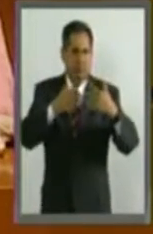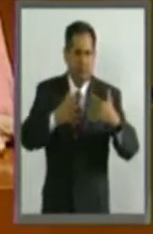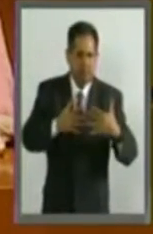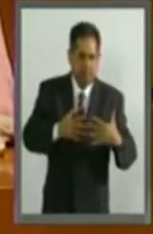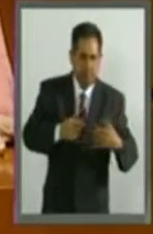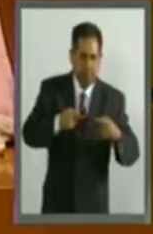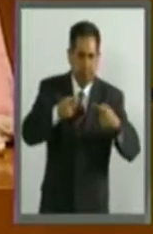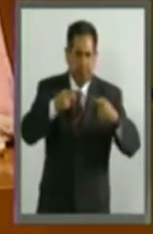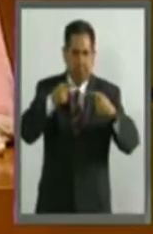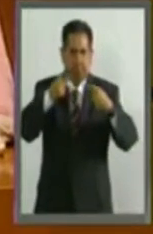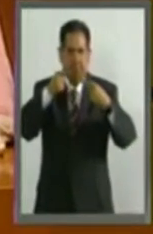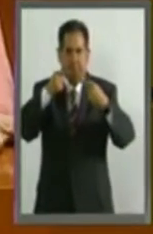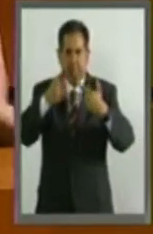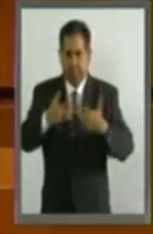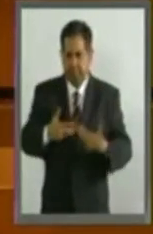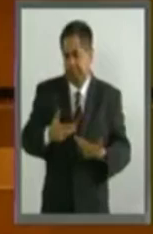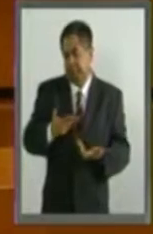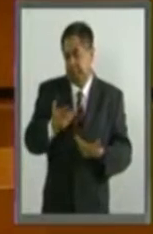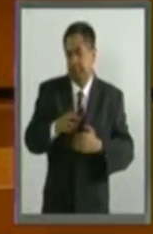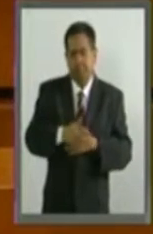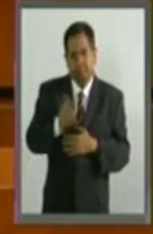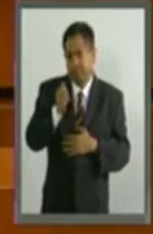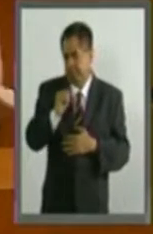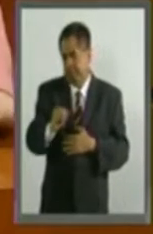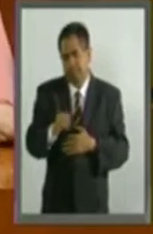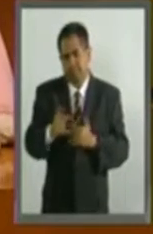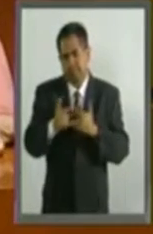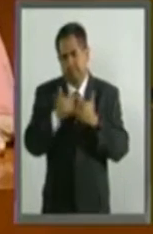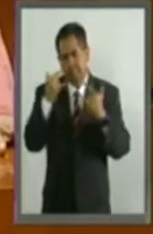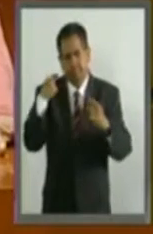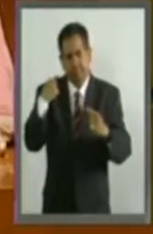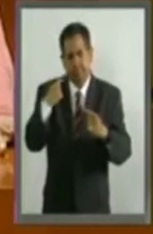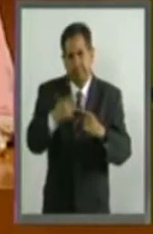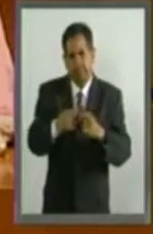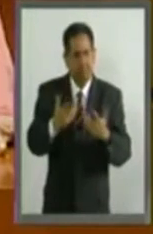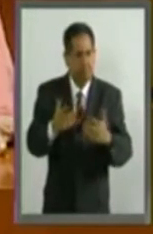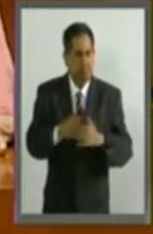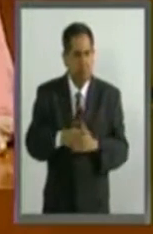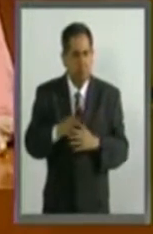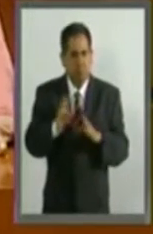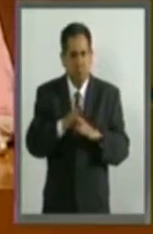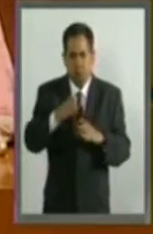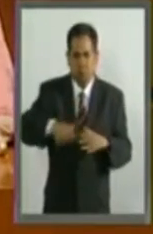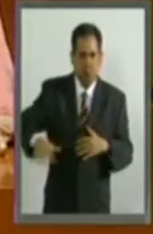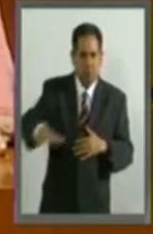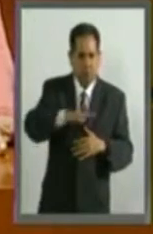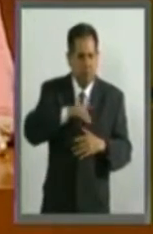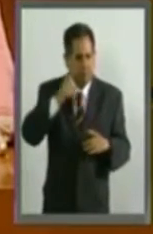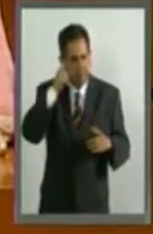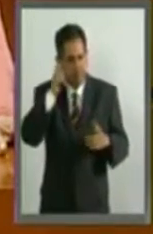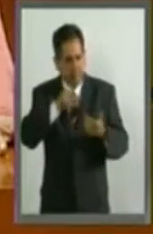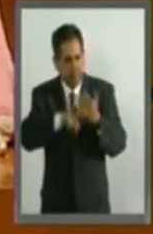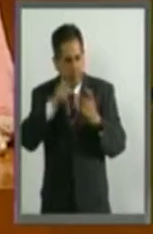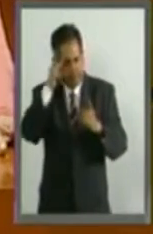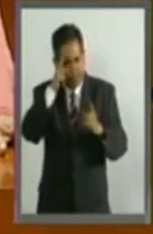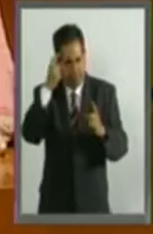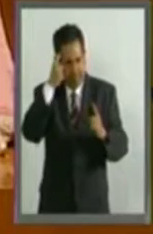indudablemente, la psicología colectiva de los mexicanos.